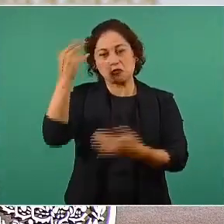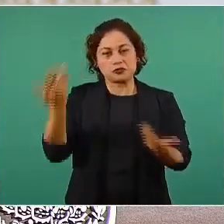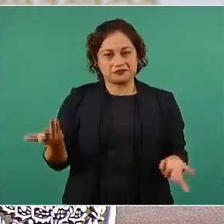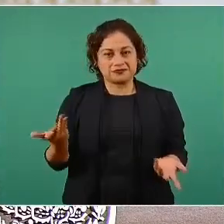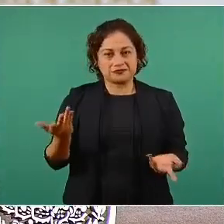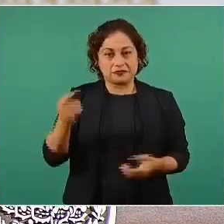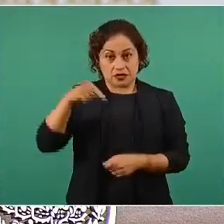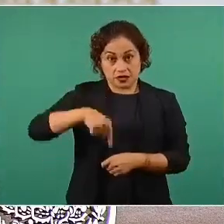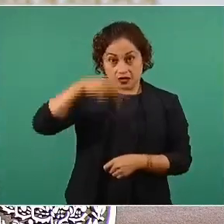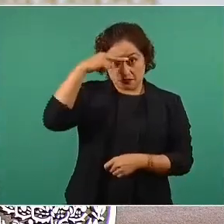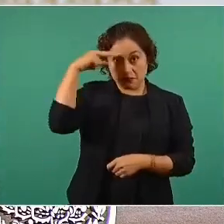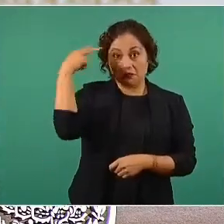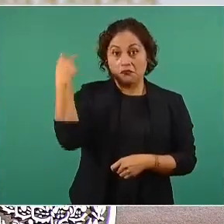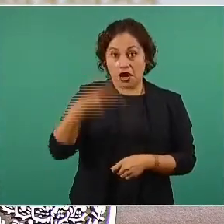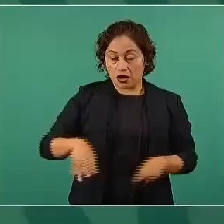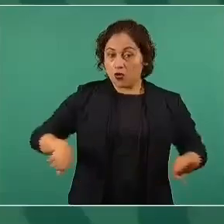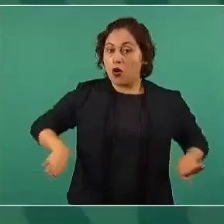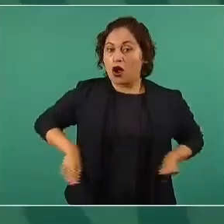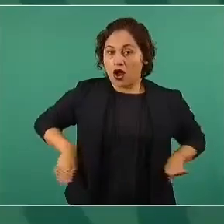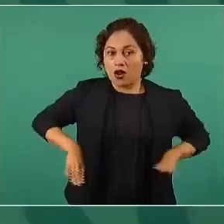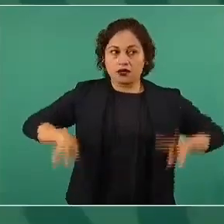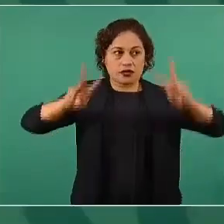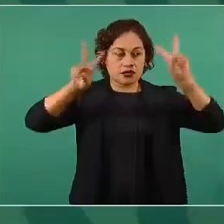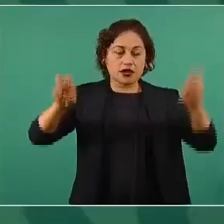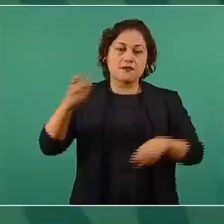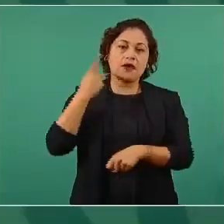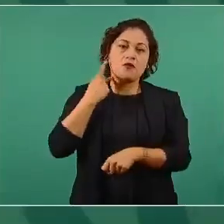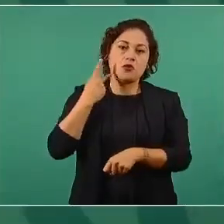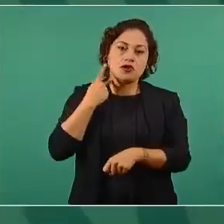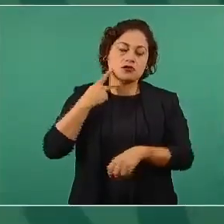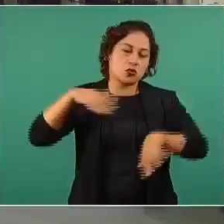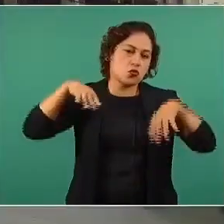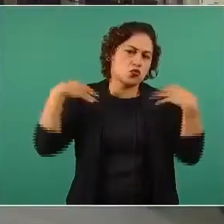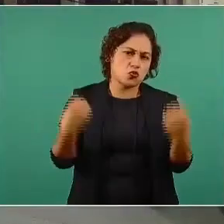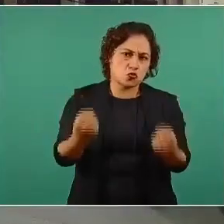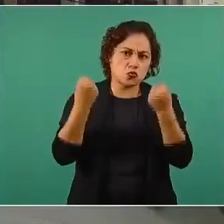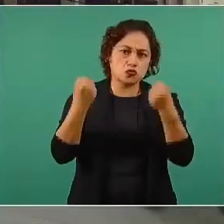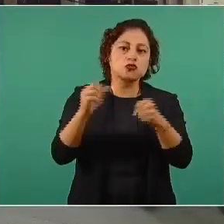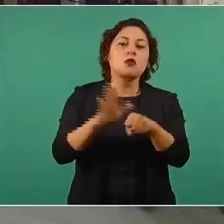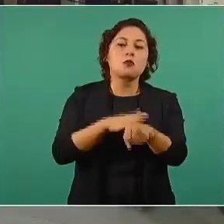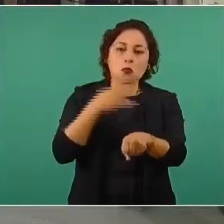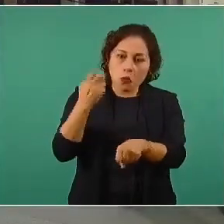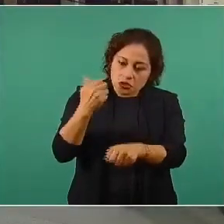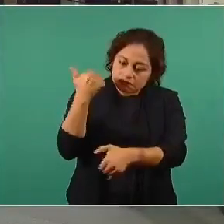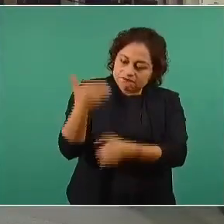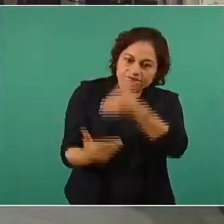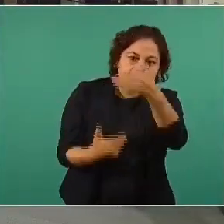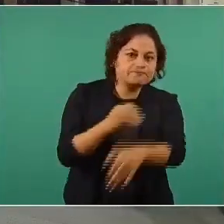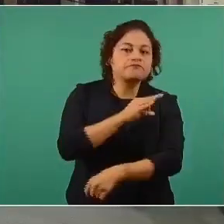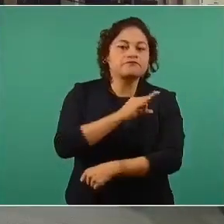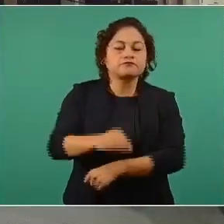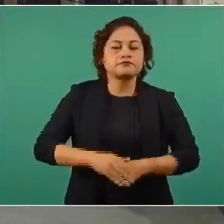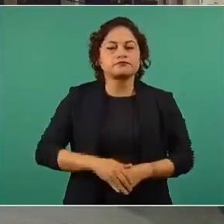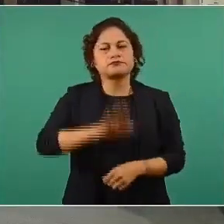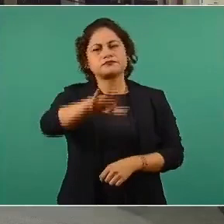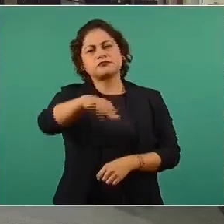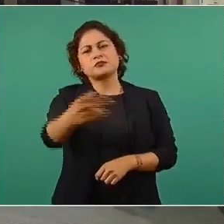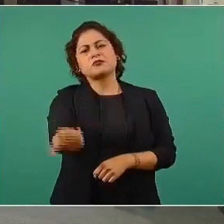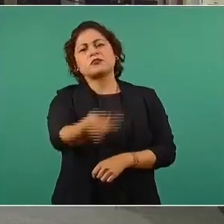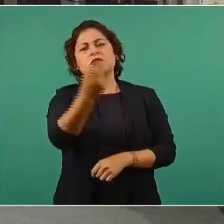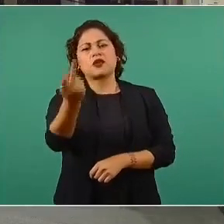mundo y por eso avanzamos ahora sí Jorge algún nuevo perdón algún nuevo reto